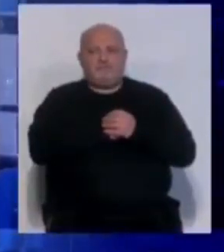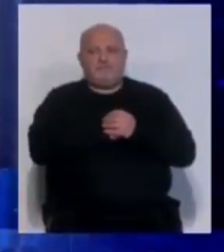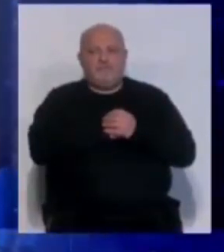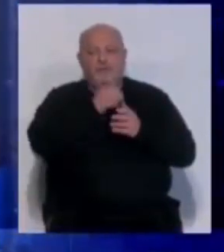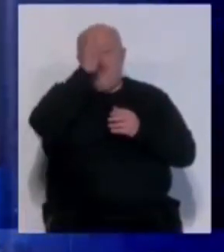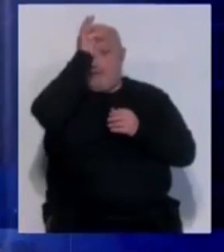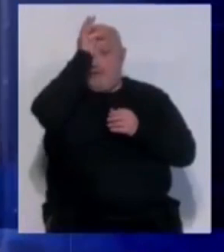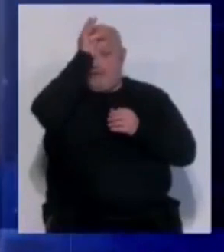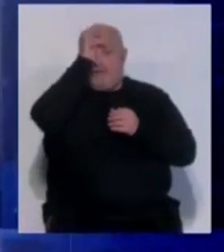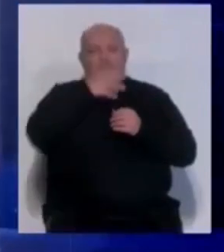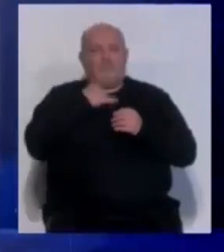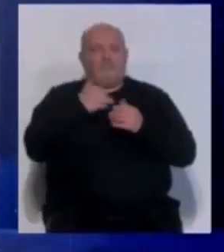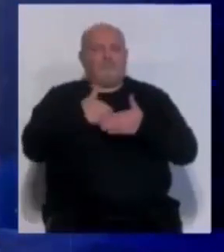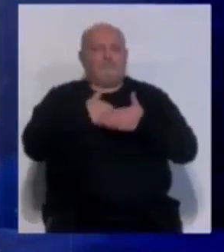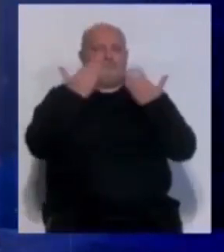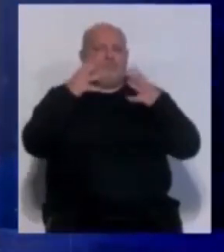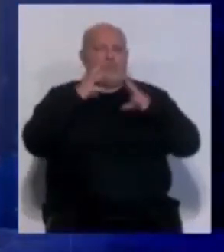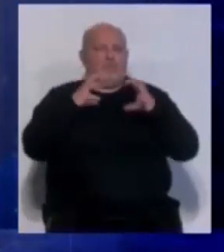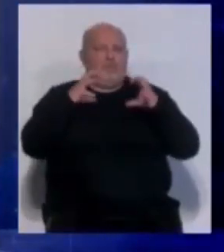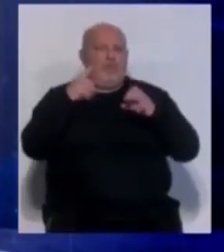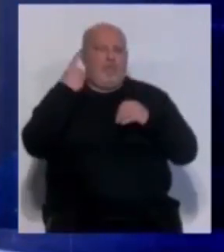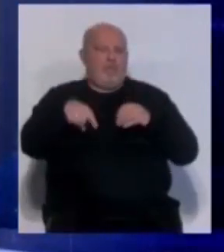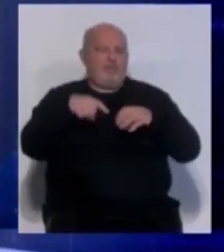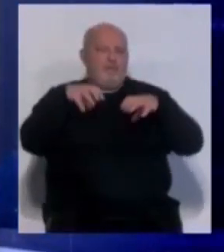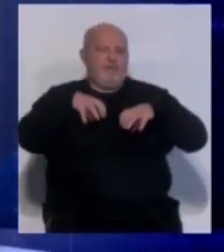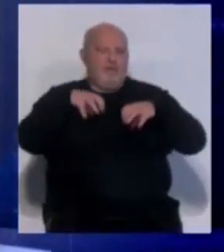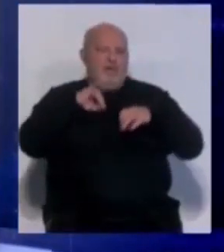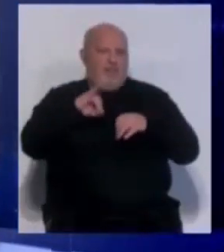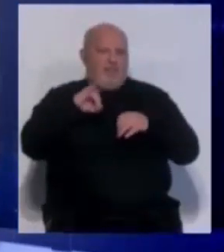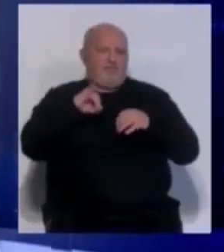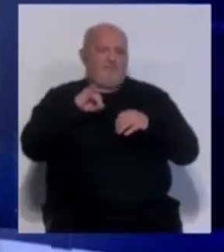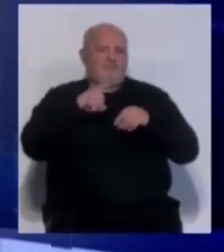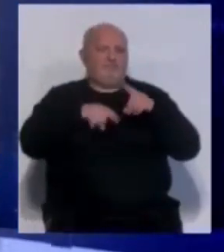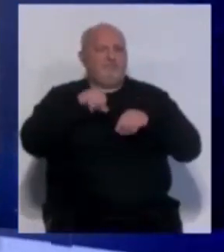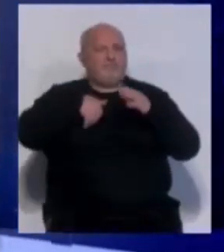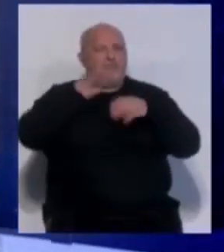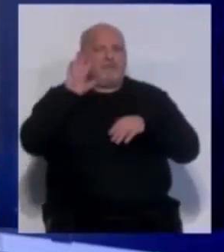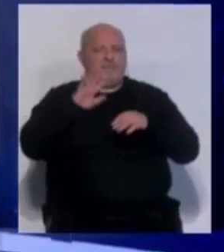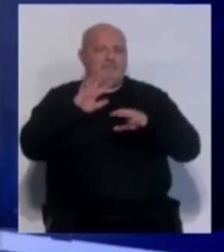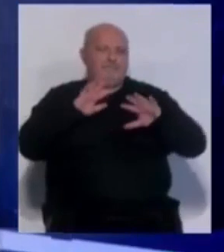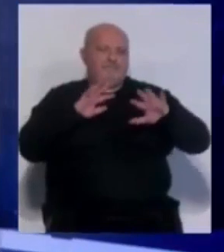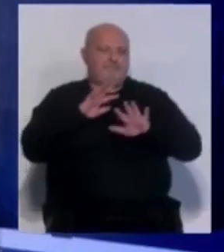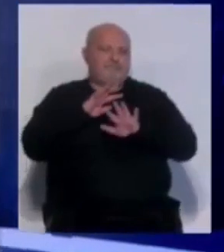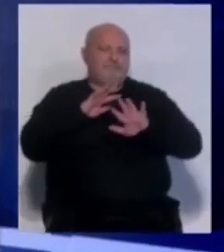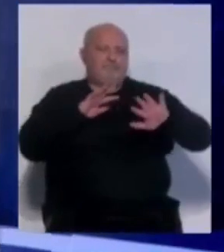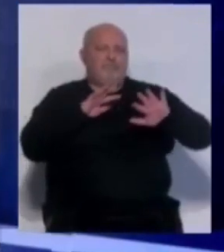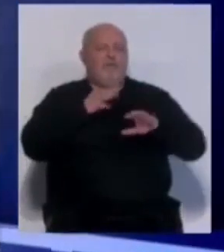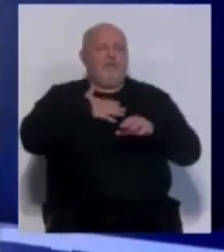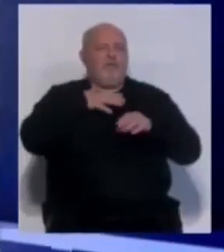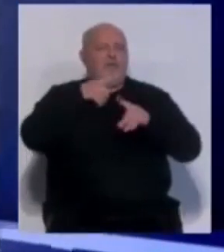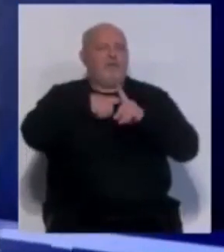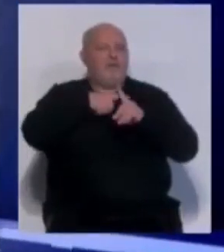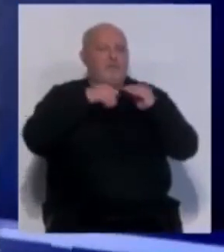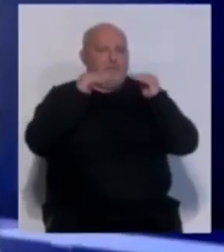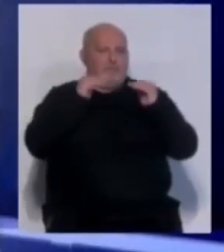Para el domingo la provincia amanecerá con nubosidad y precipitaciones débiles y regulares más hacia el oeste. Las temperaturas